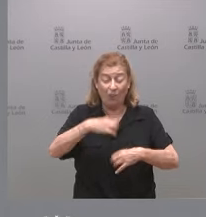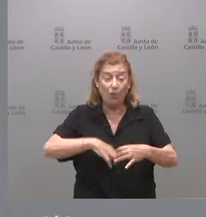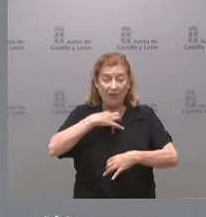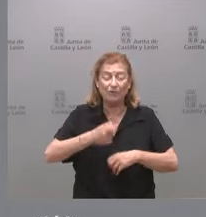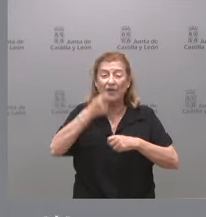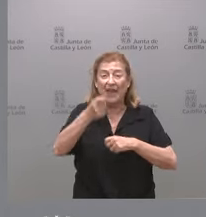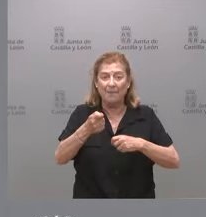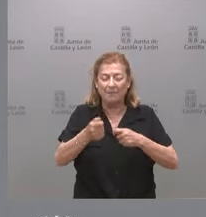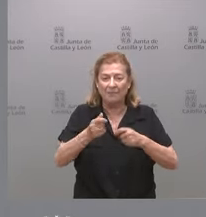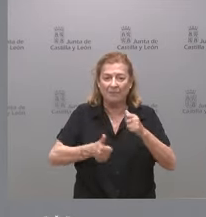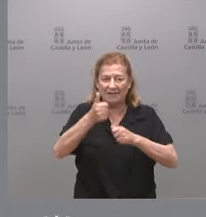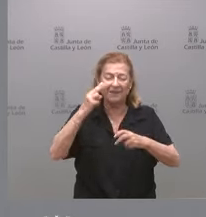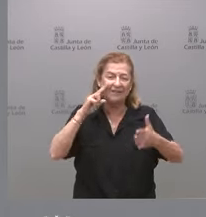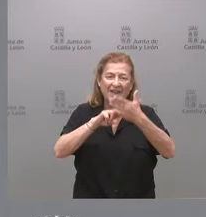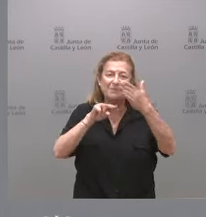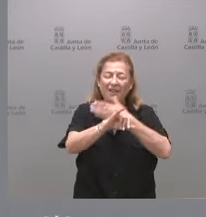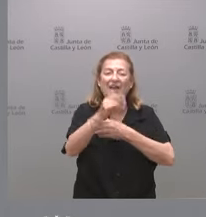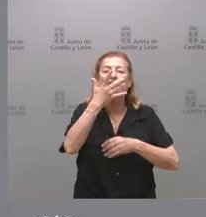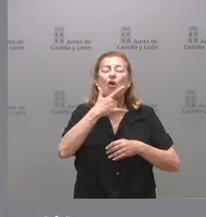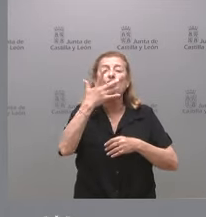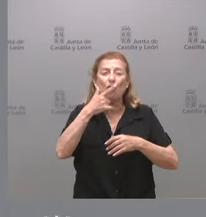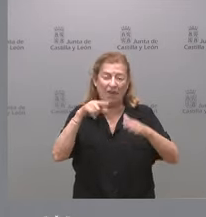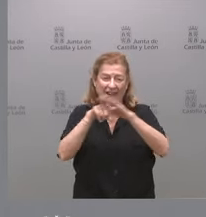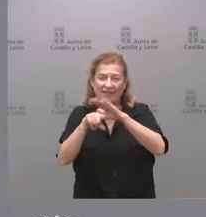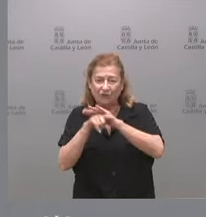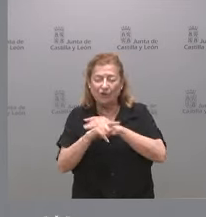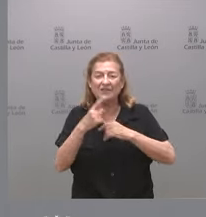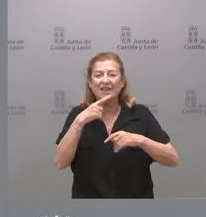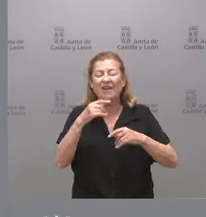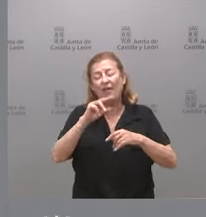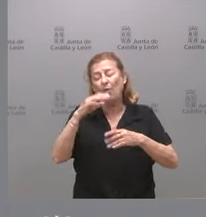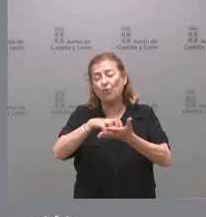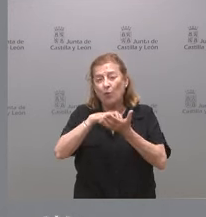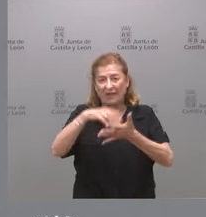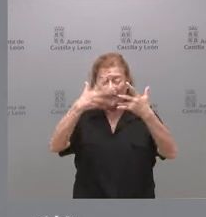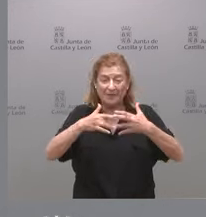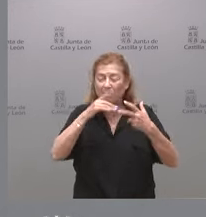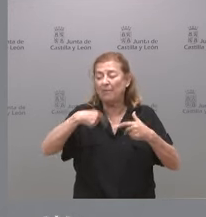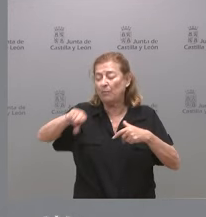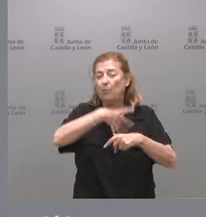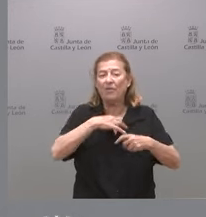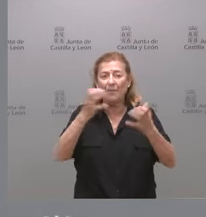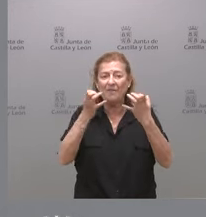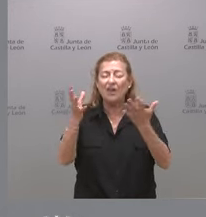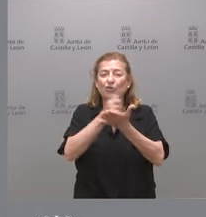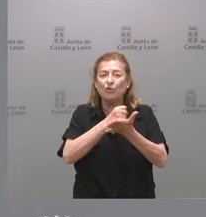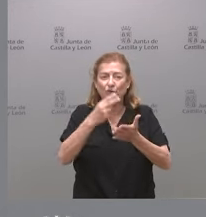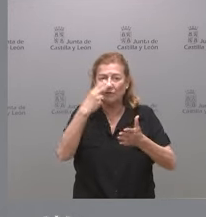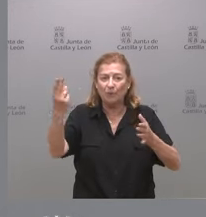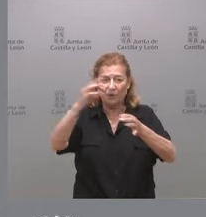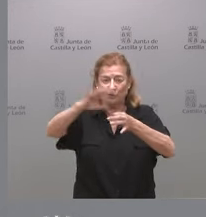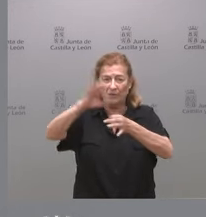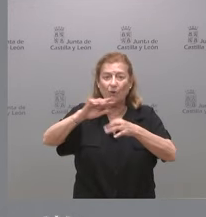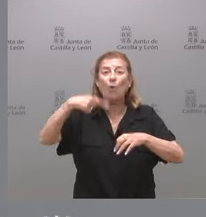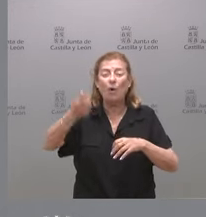transparencia y conocer los trámites y resolver las dudas administrativas para que se puedan beneficiar de todos los servicios públicos. Luego tenemos un